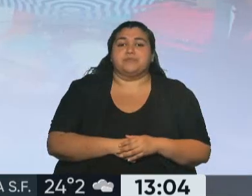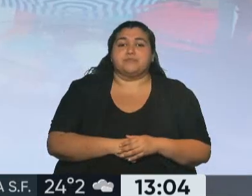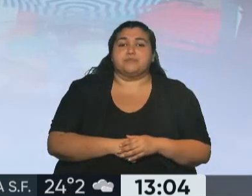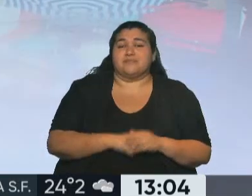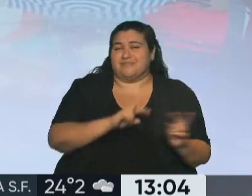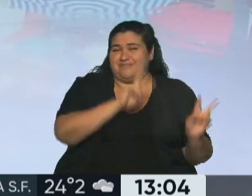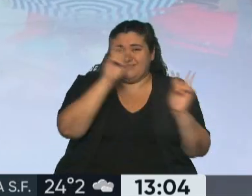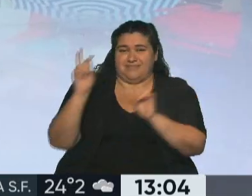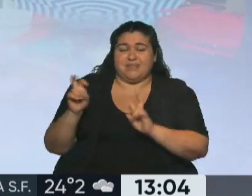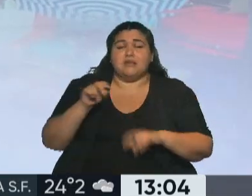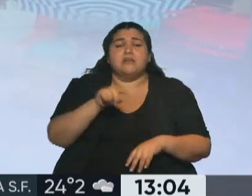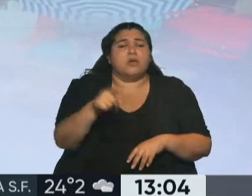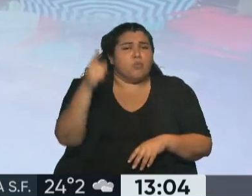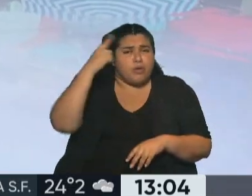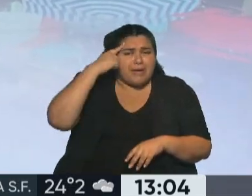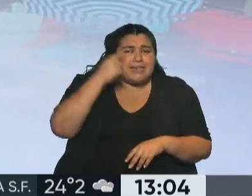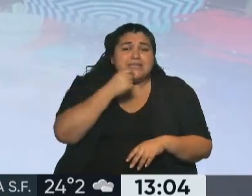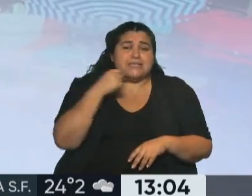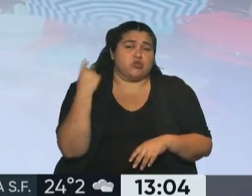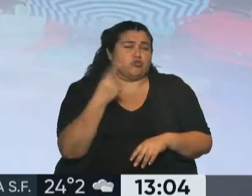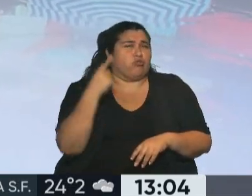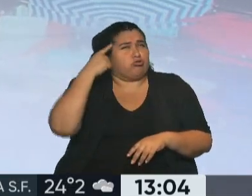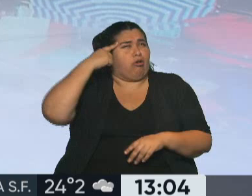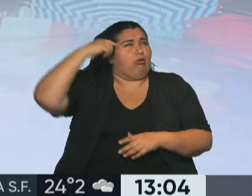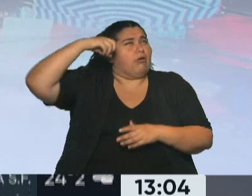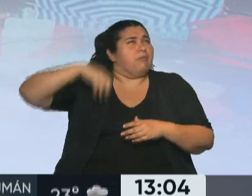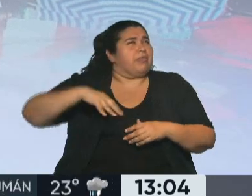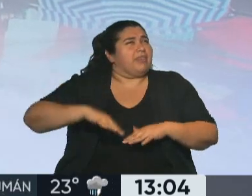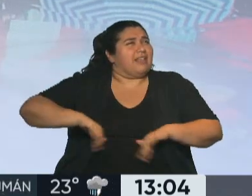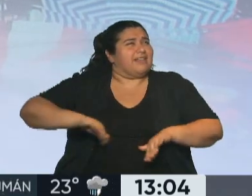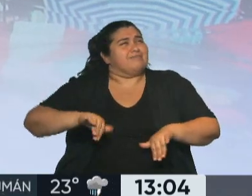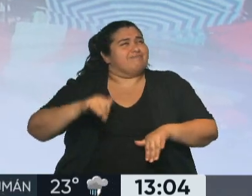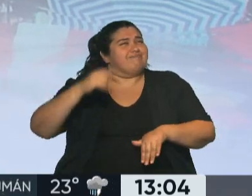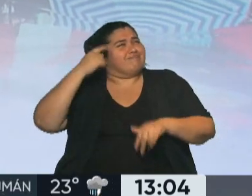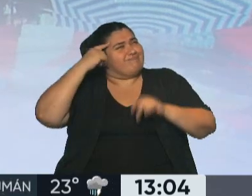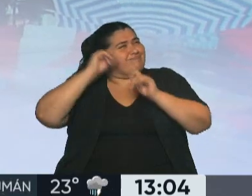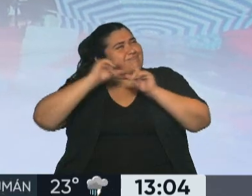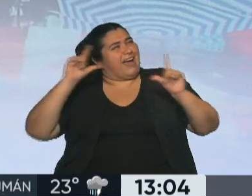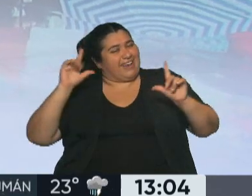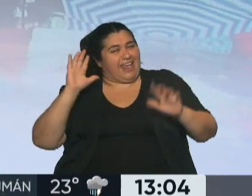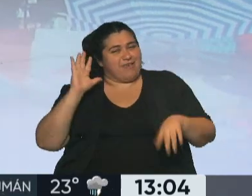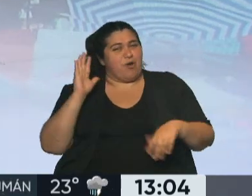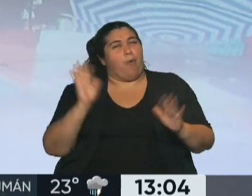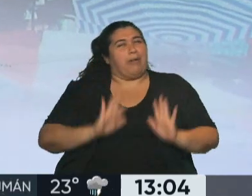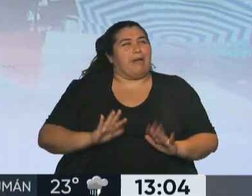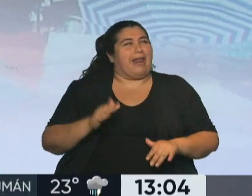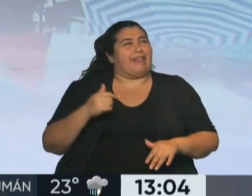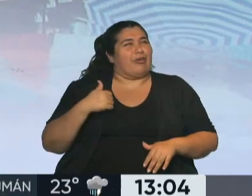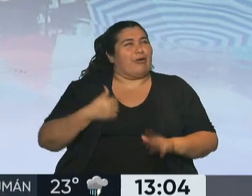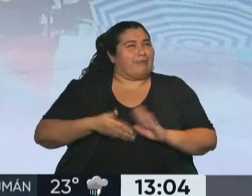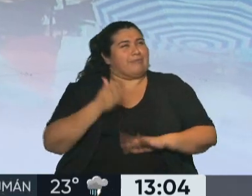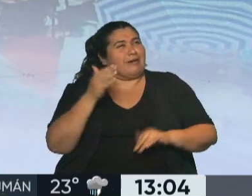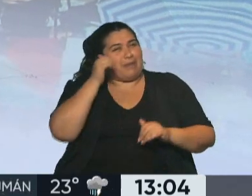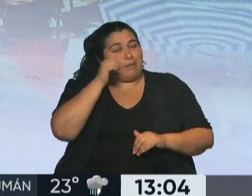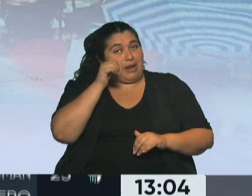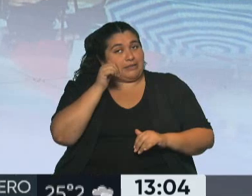Cambiamos de tema, imagínate si estuviéramos ahí, en la Plaza Seca, Mar del Plata, ya preparándonos para la temporada, pero lo cierto es que